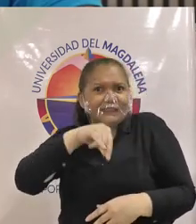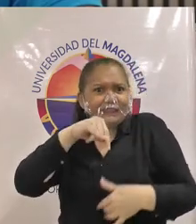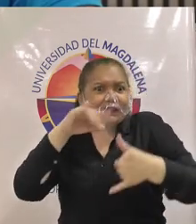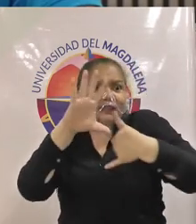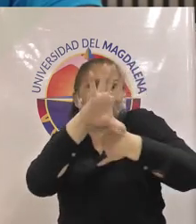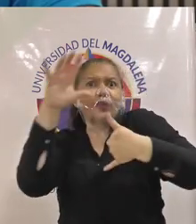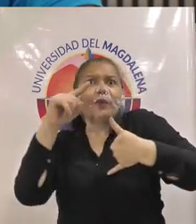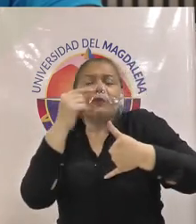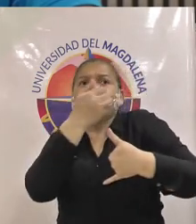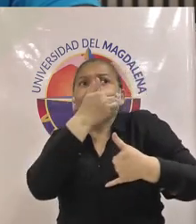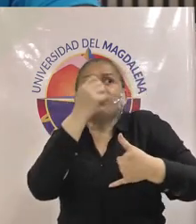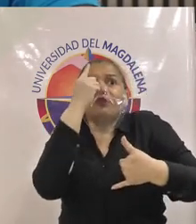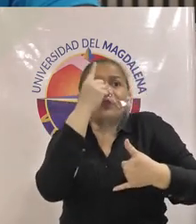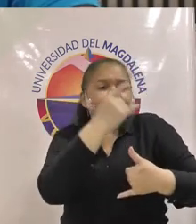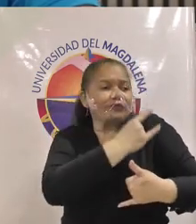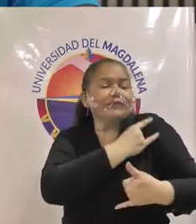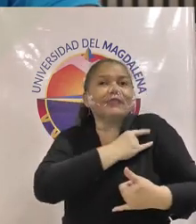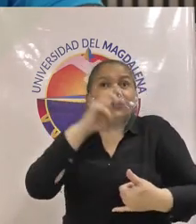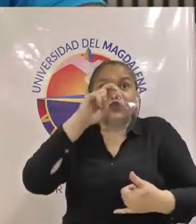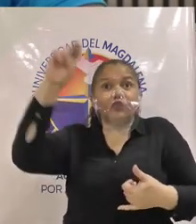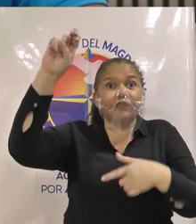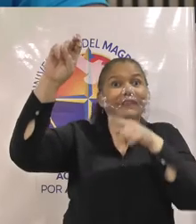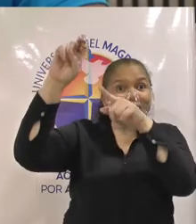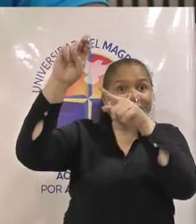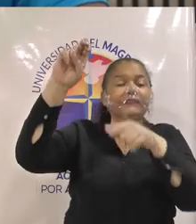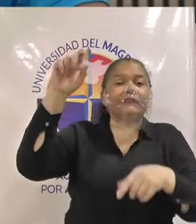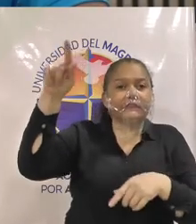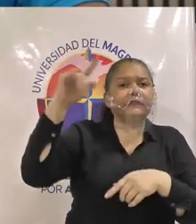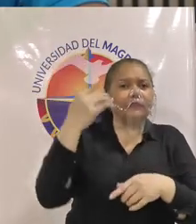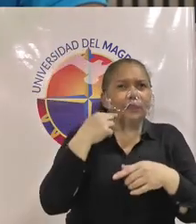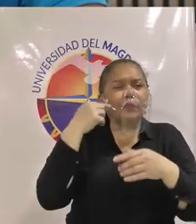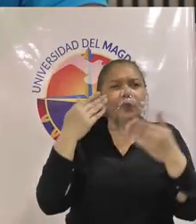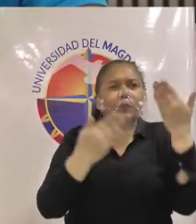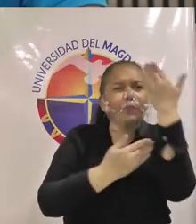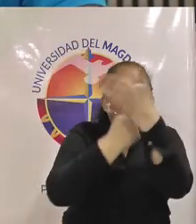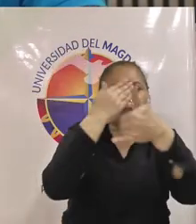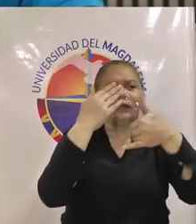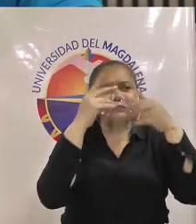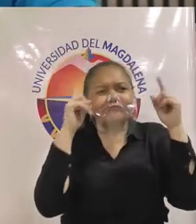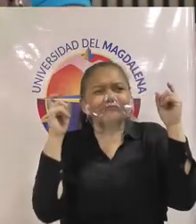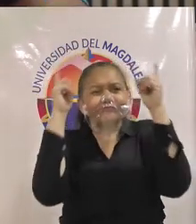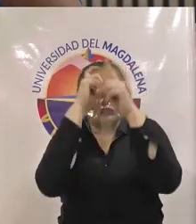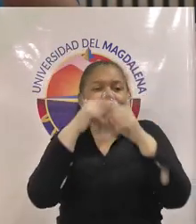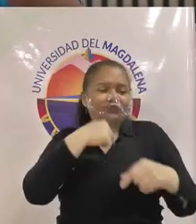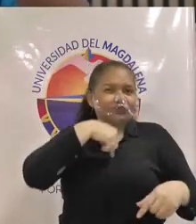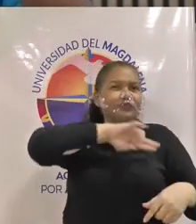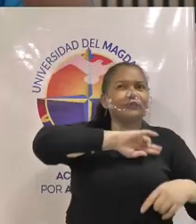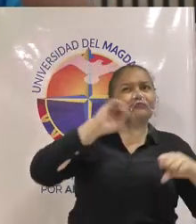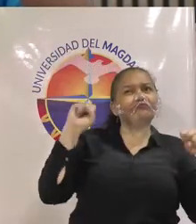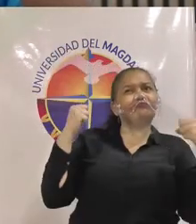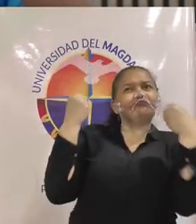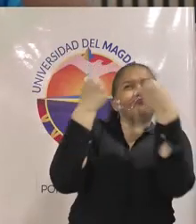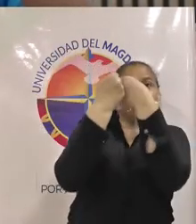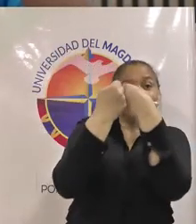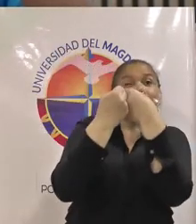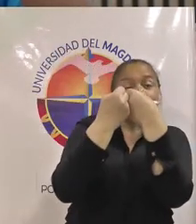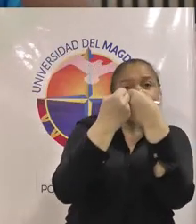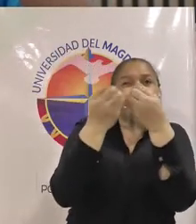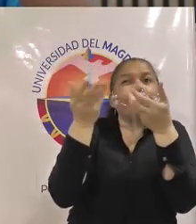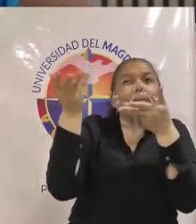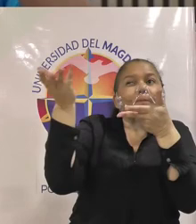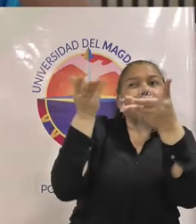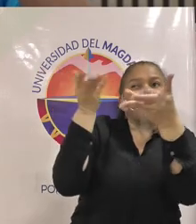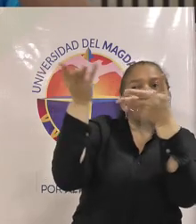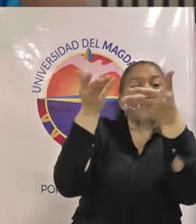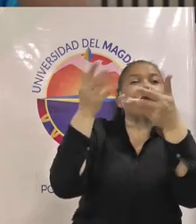articularnos con ellos para qué como decía Alfredo Correa de Andrés pues debemos promover la apropiación social